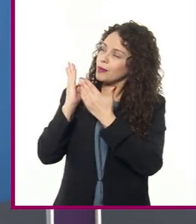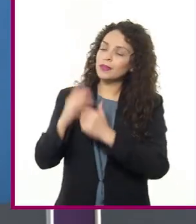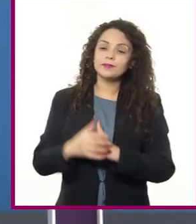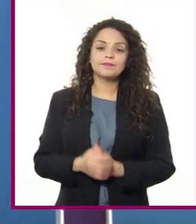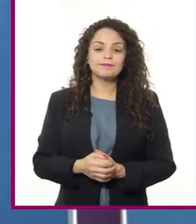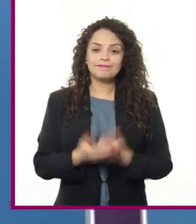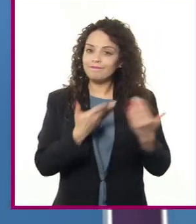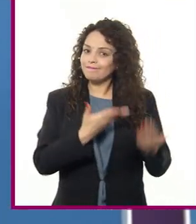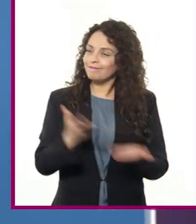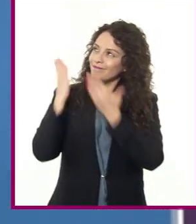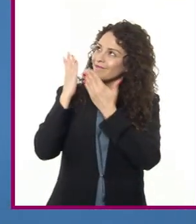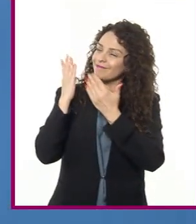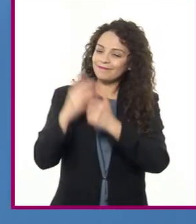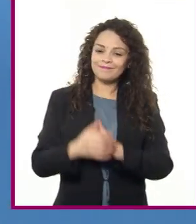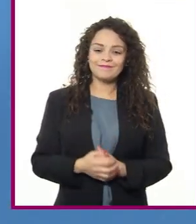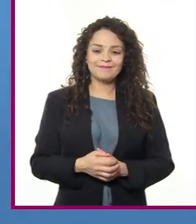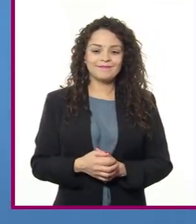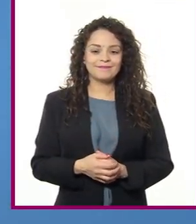¡Adelante!